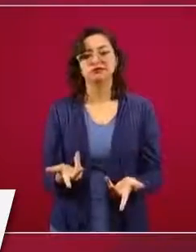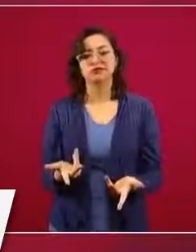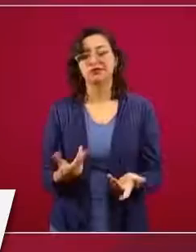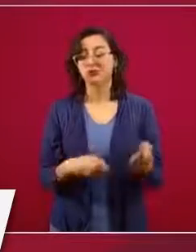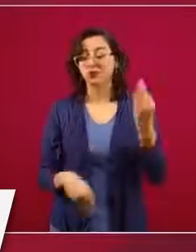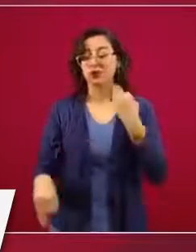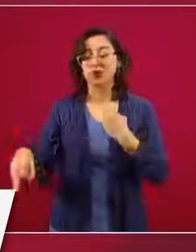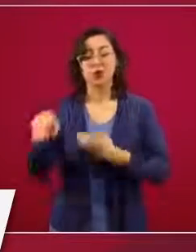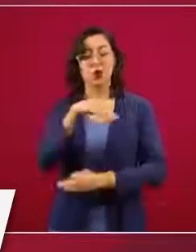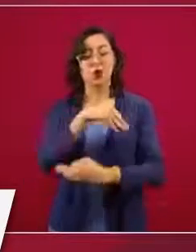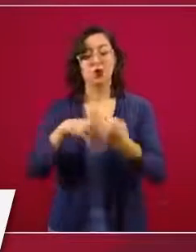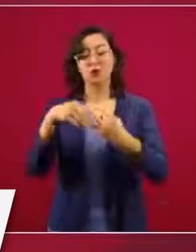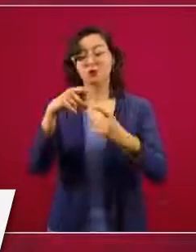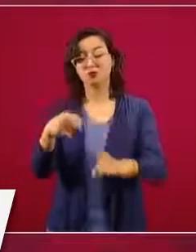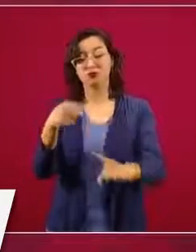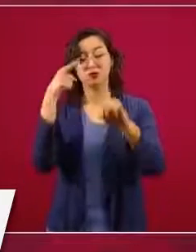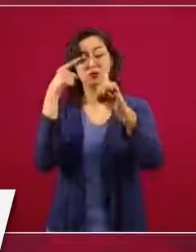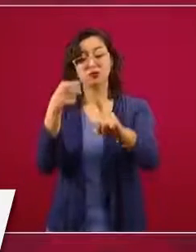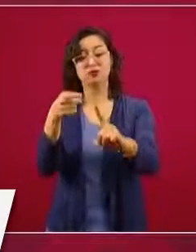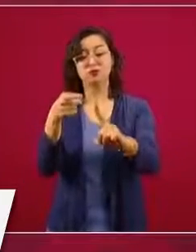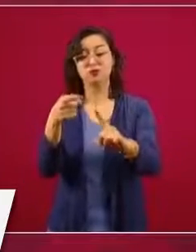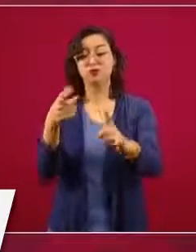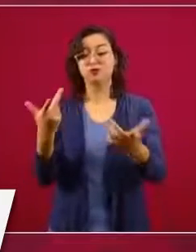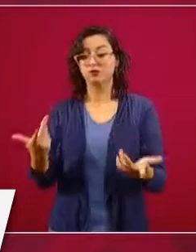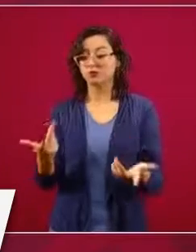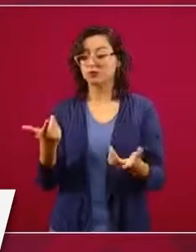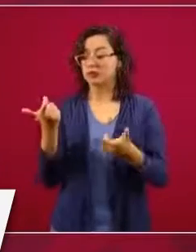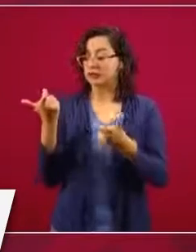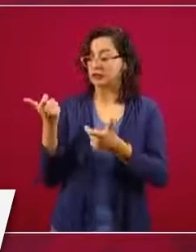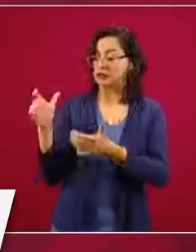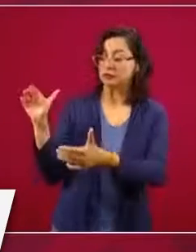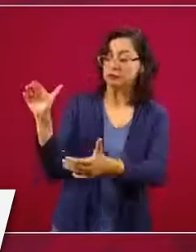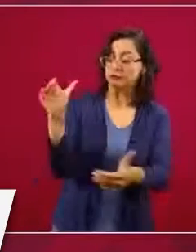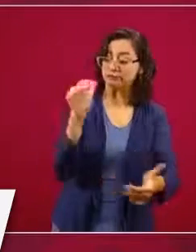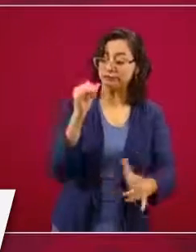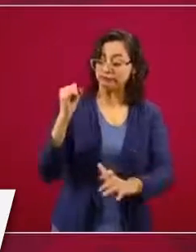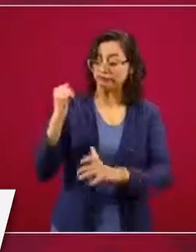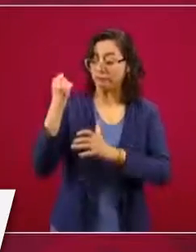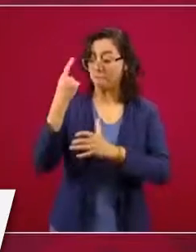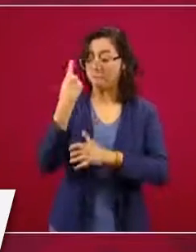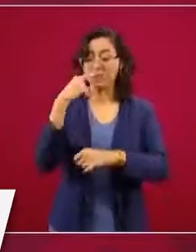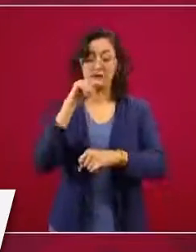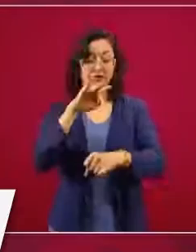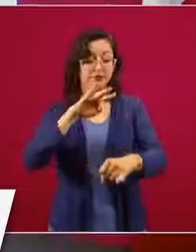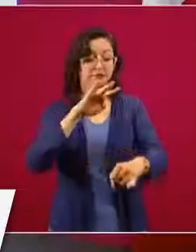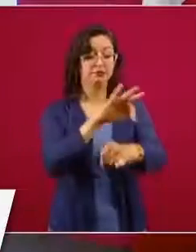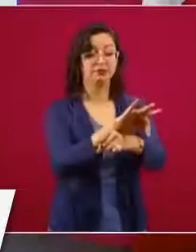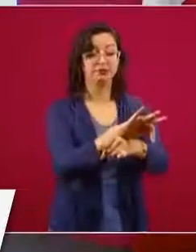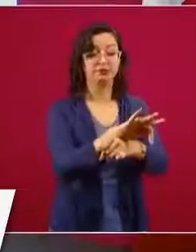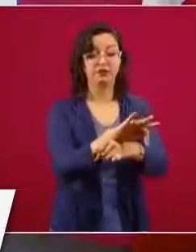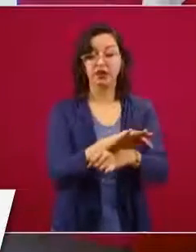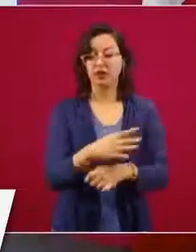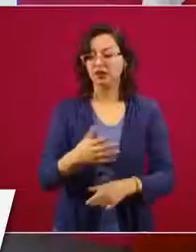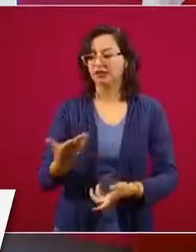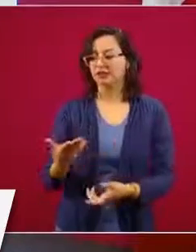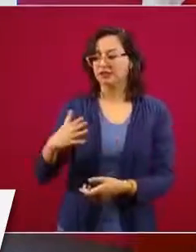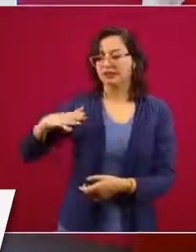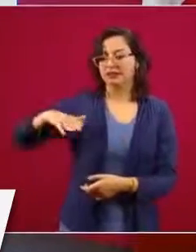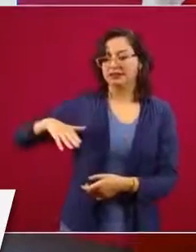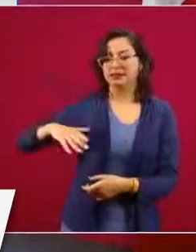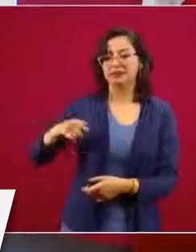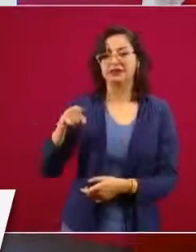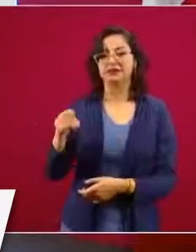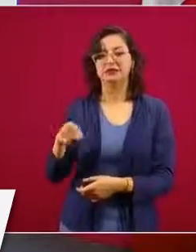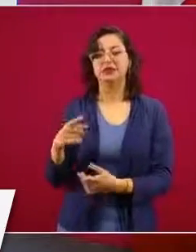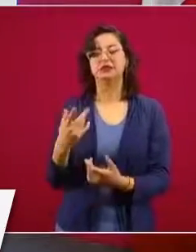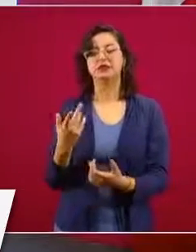con esta cantidad de dinero que se pueda juntar para proteger, que me comentaba el canciller hace un rato que son